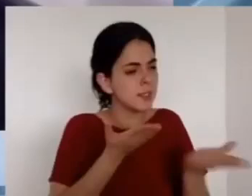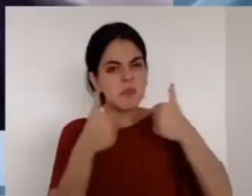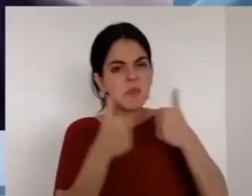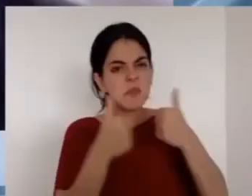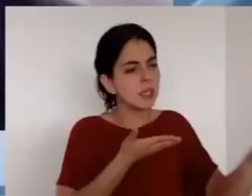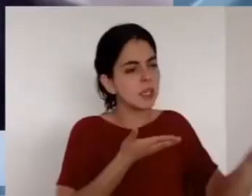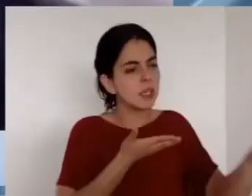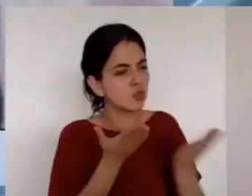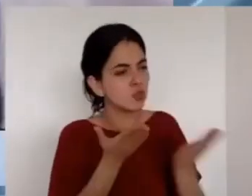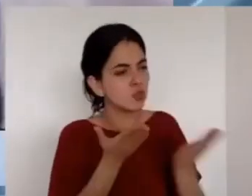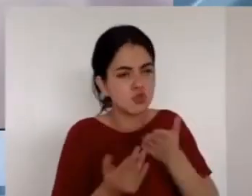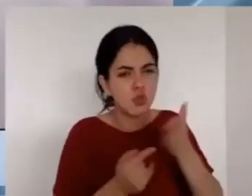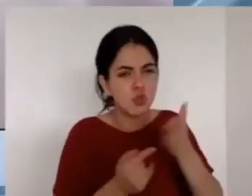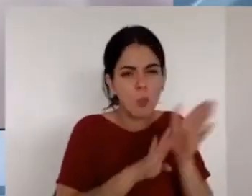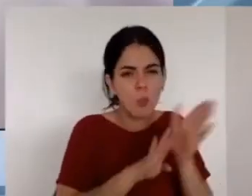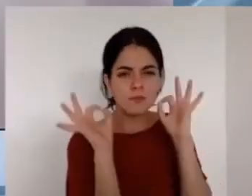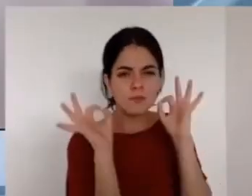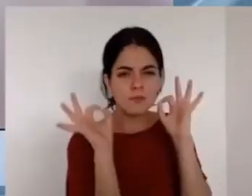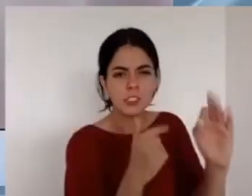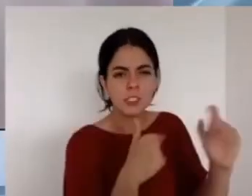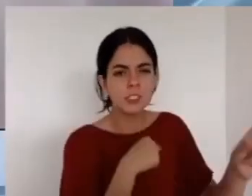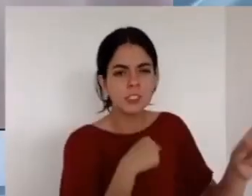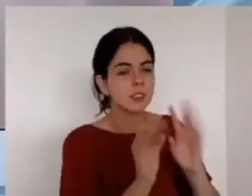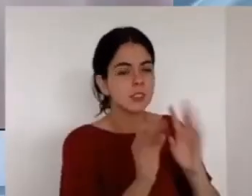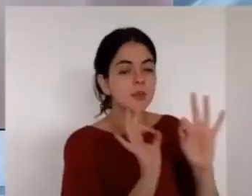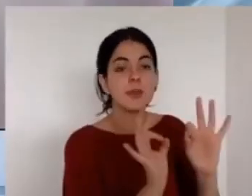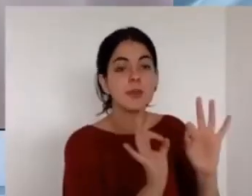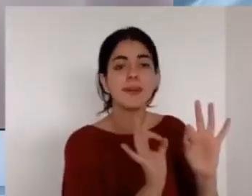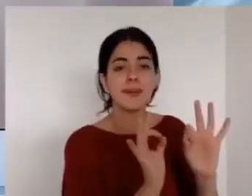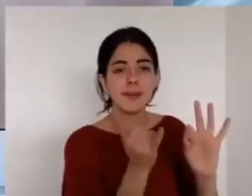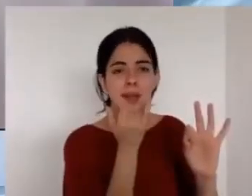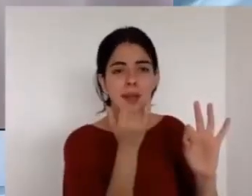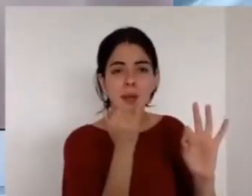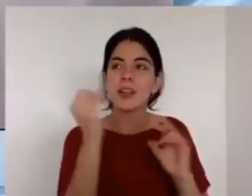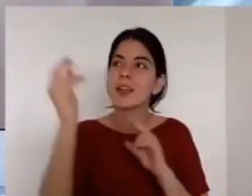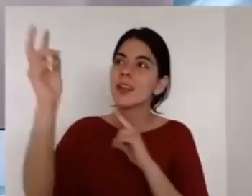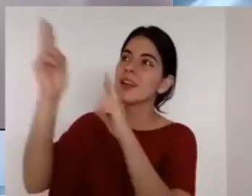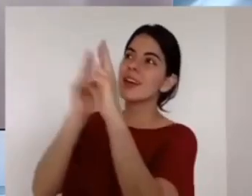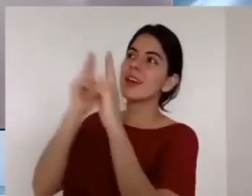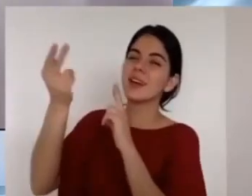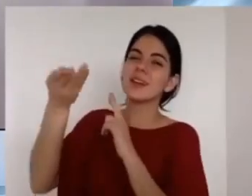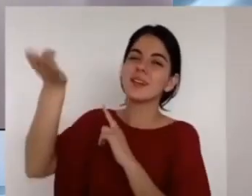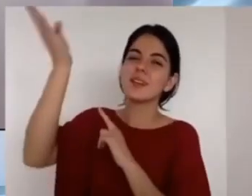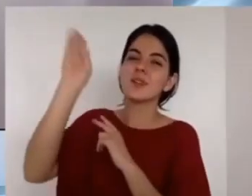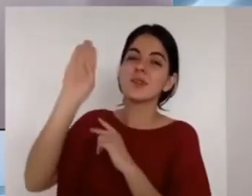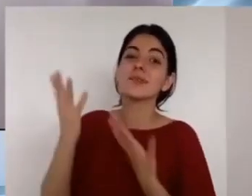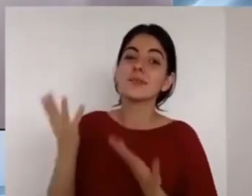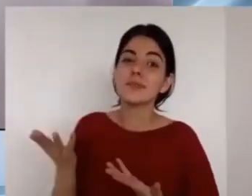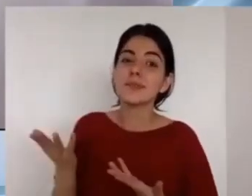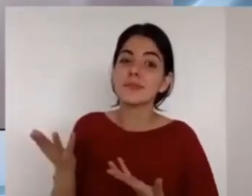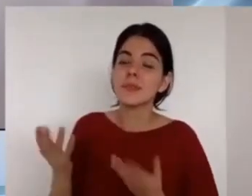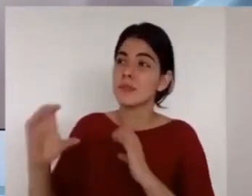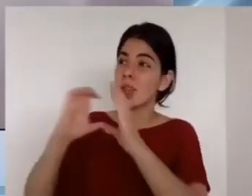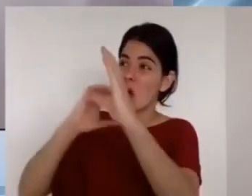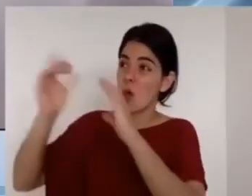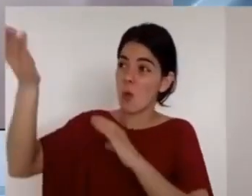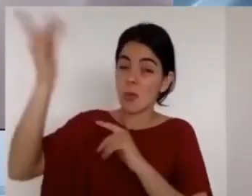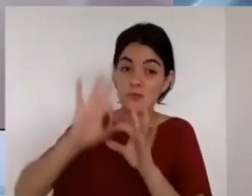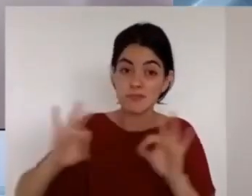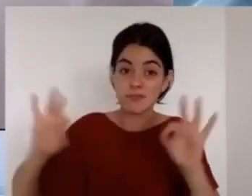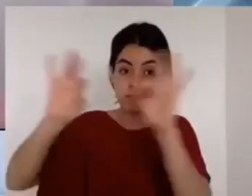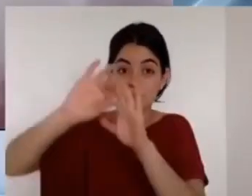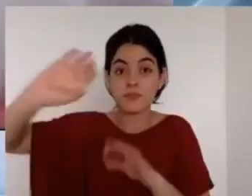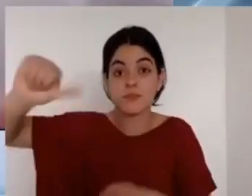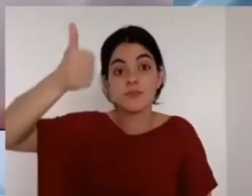entre la oración y la búsqueda de su rostro que es como lo mismo cierto parece que fuera lo mismo